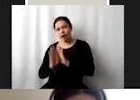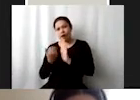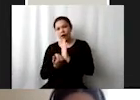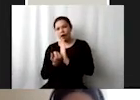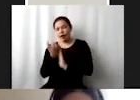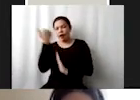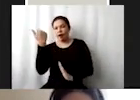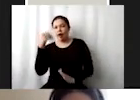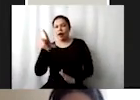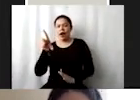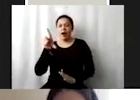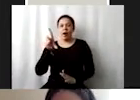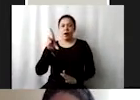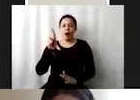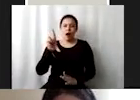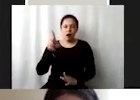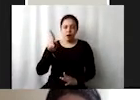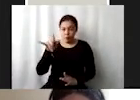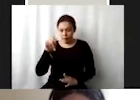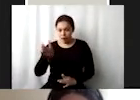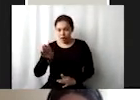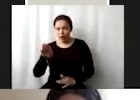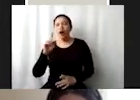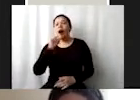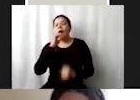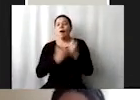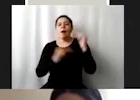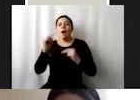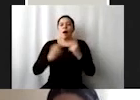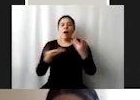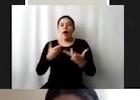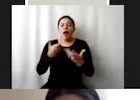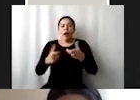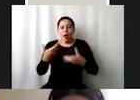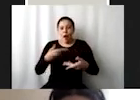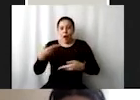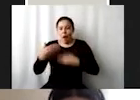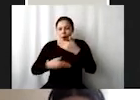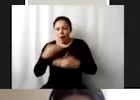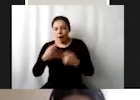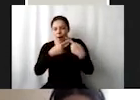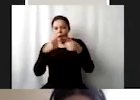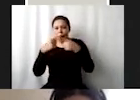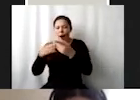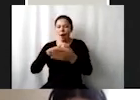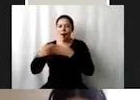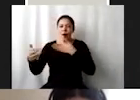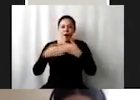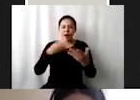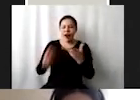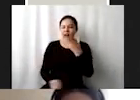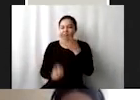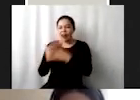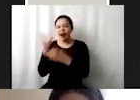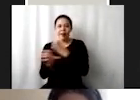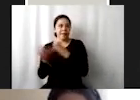PIB los niveles de productividad económica diversificándolos modernizándolos e innovándolos